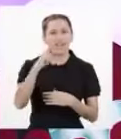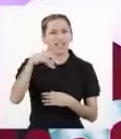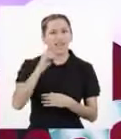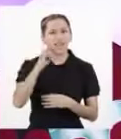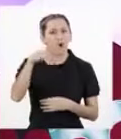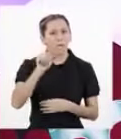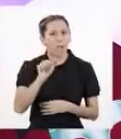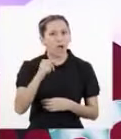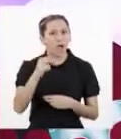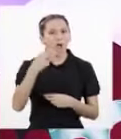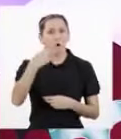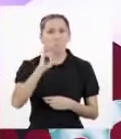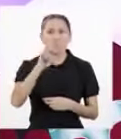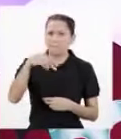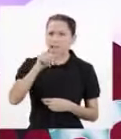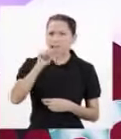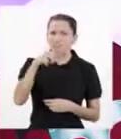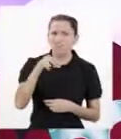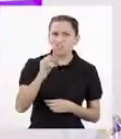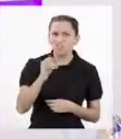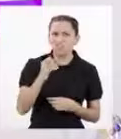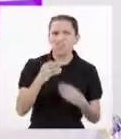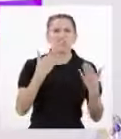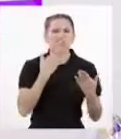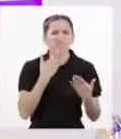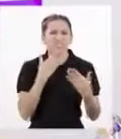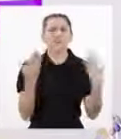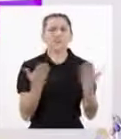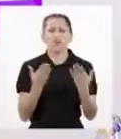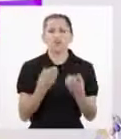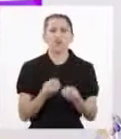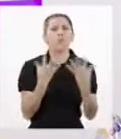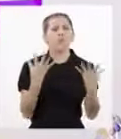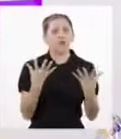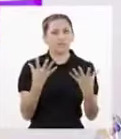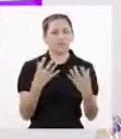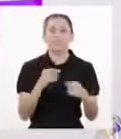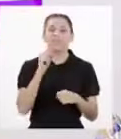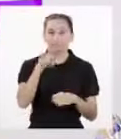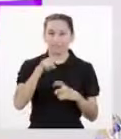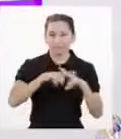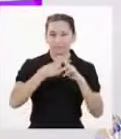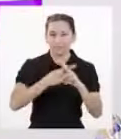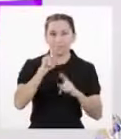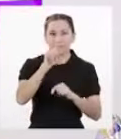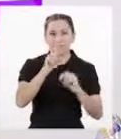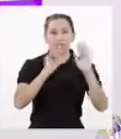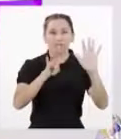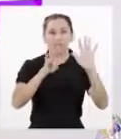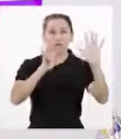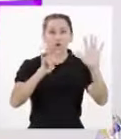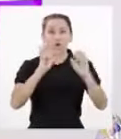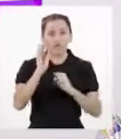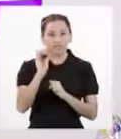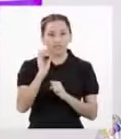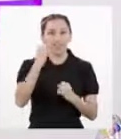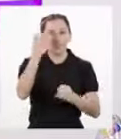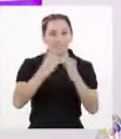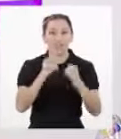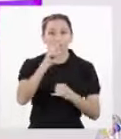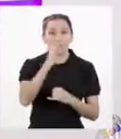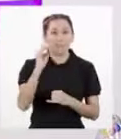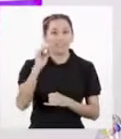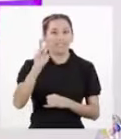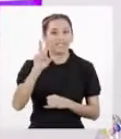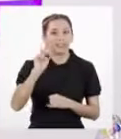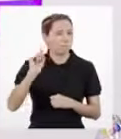es? ¿Cómo lo hicieron? ¿Quién es? ¿Dónde? Es un estudio que inicia en 1990 y termina en el 2003 con sus primeros